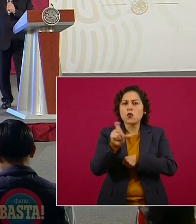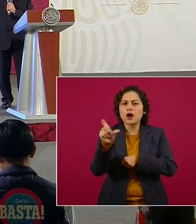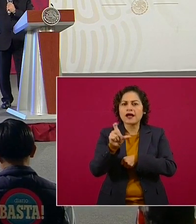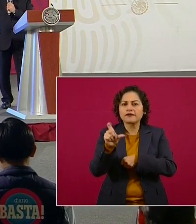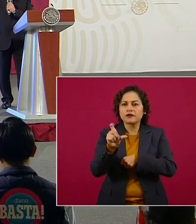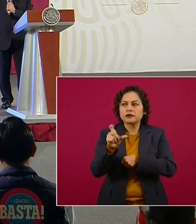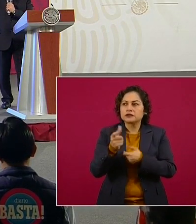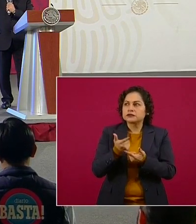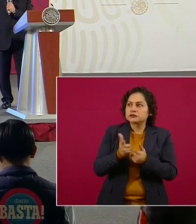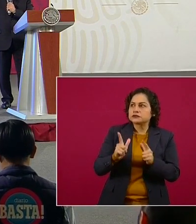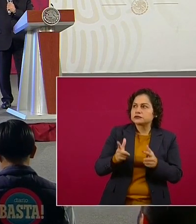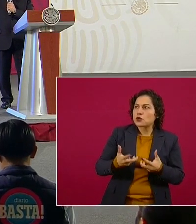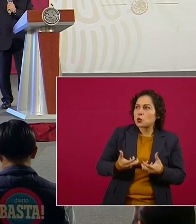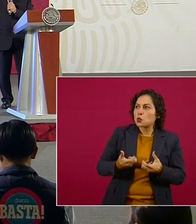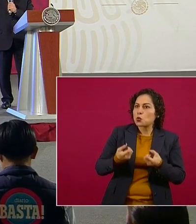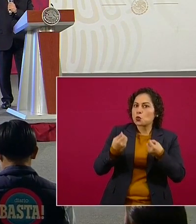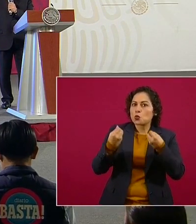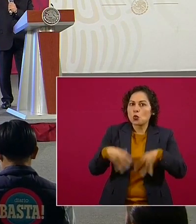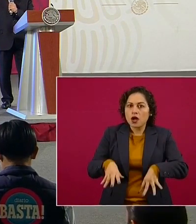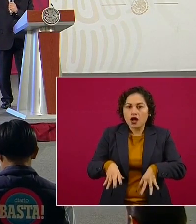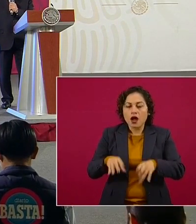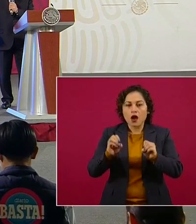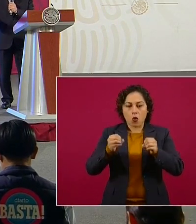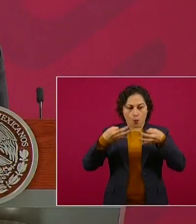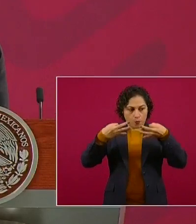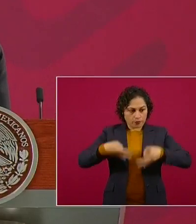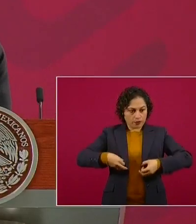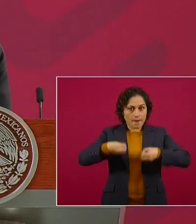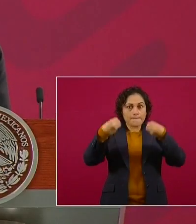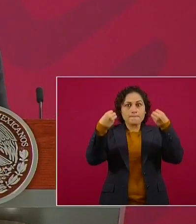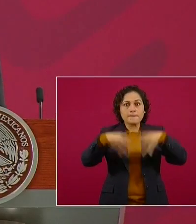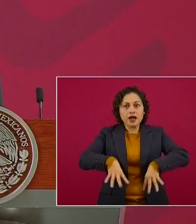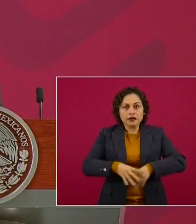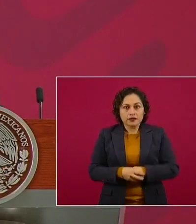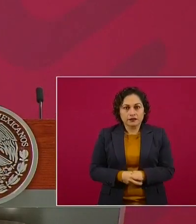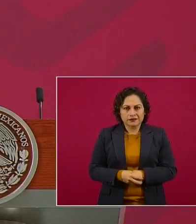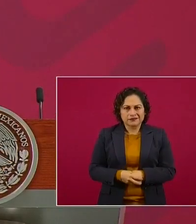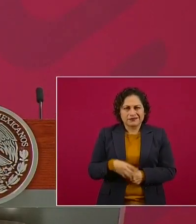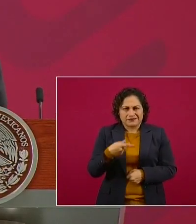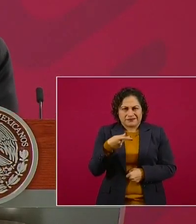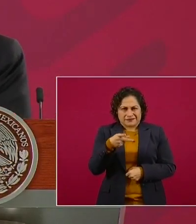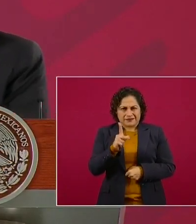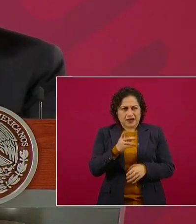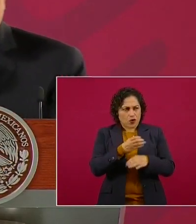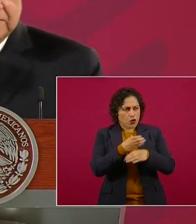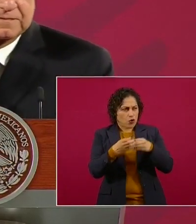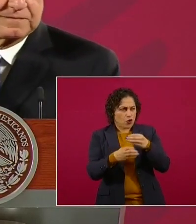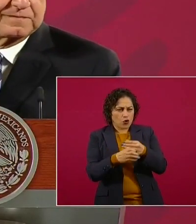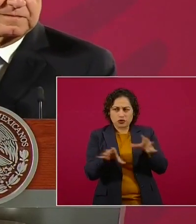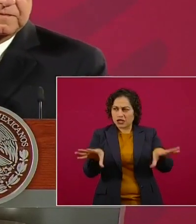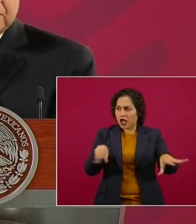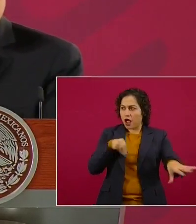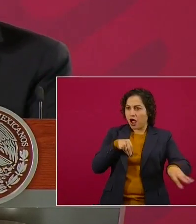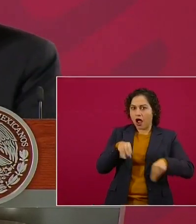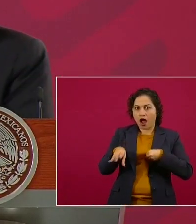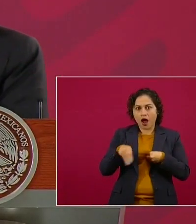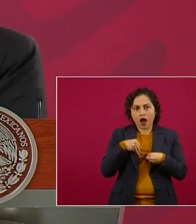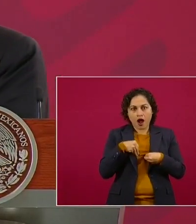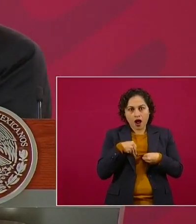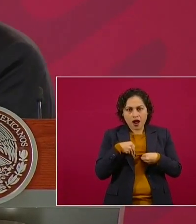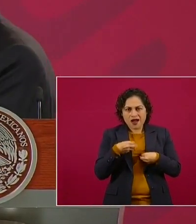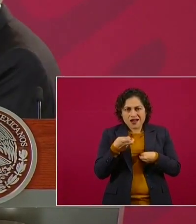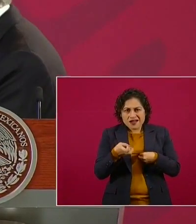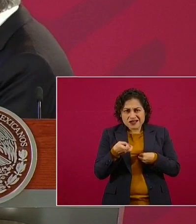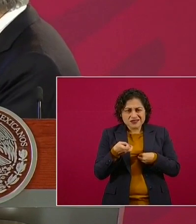libertad, pero nada material es más importante que la